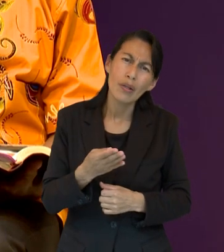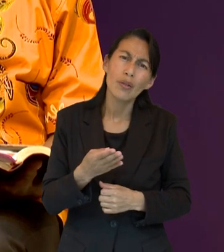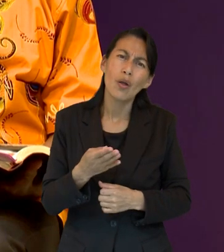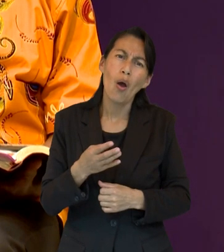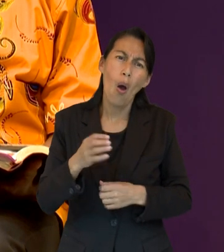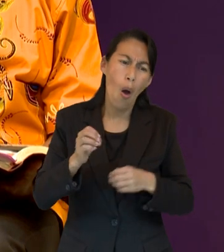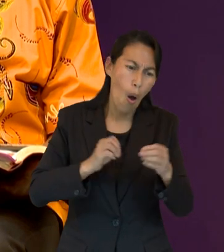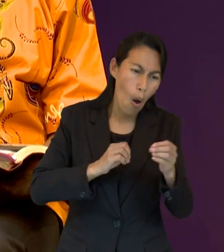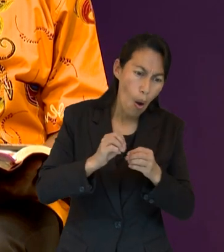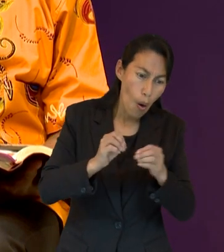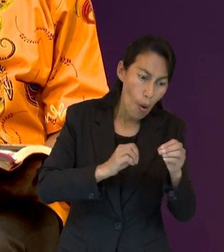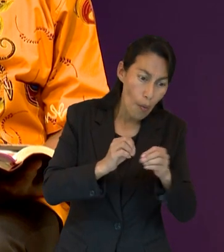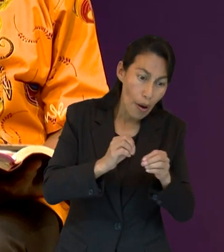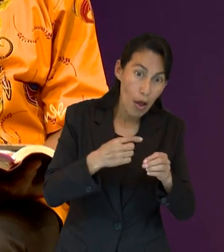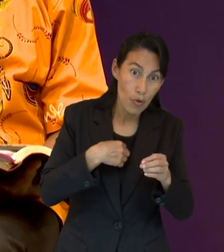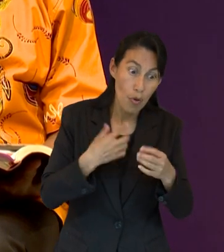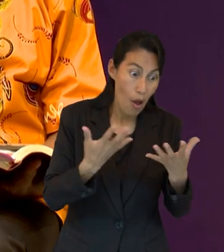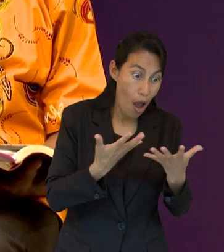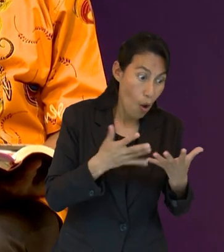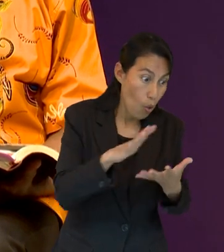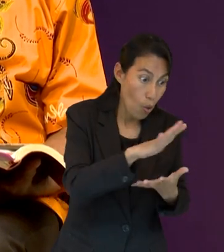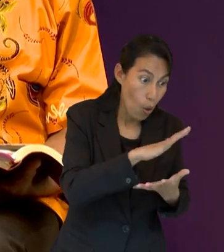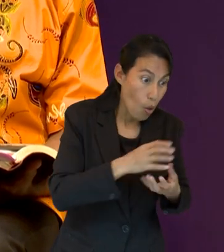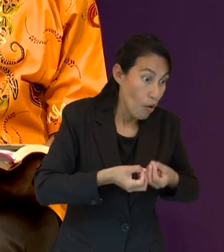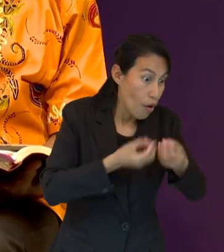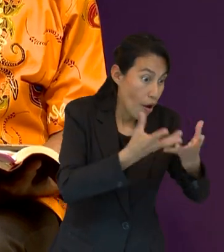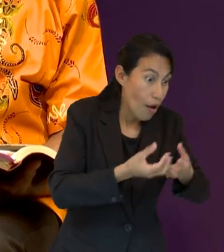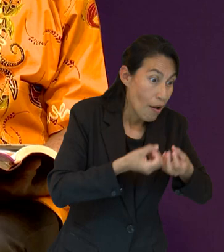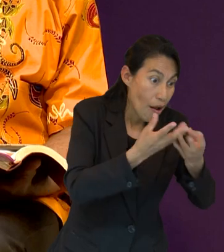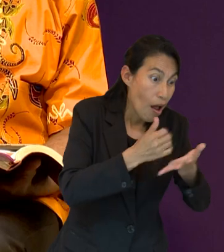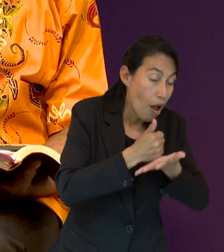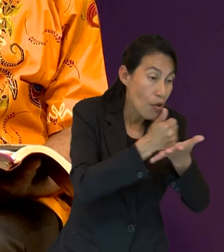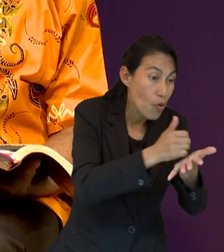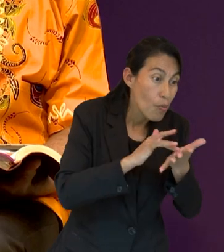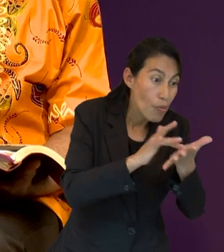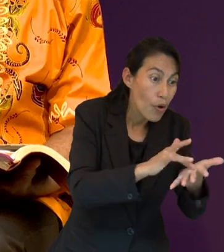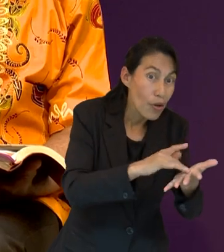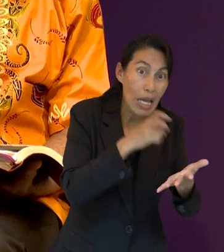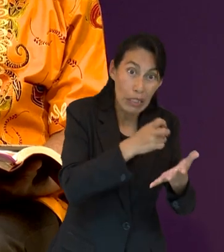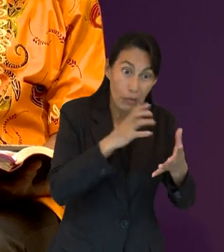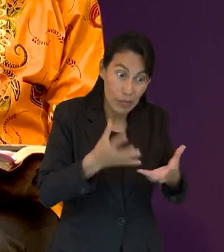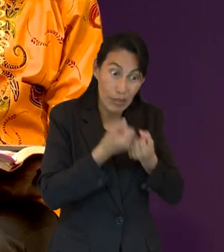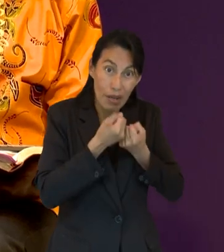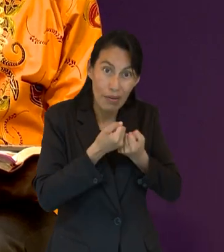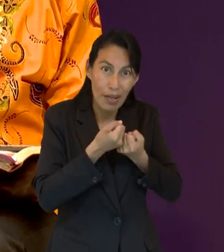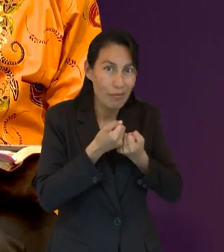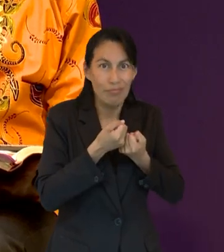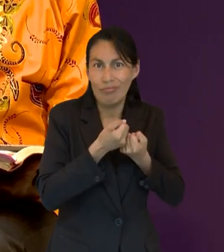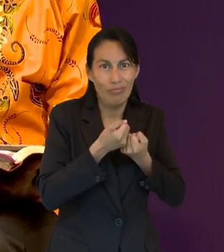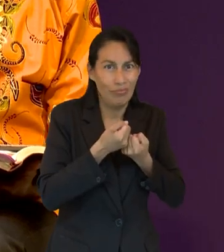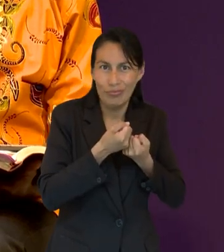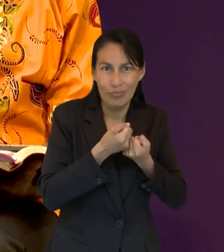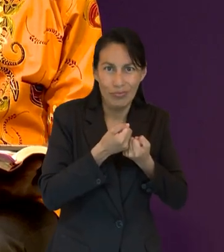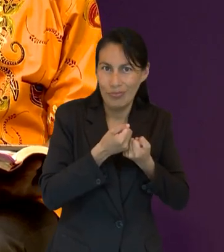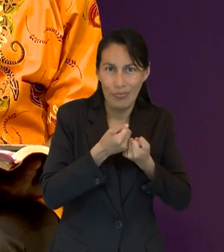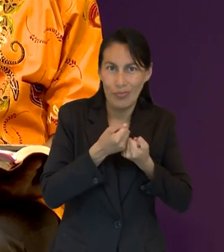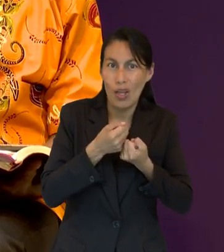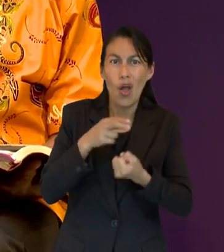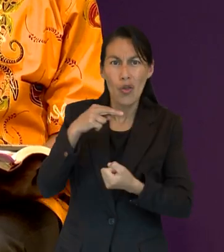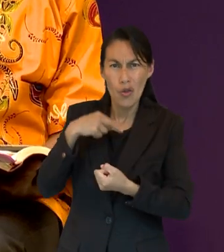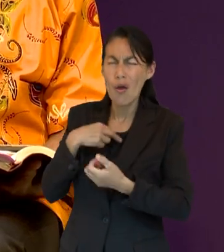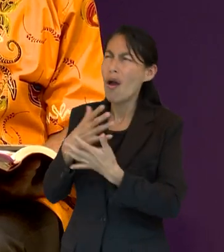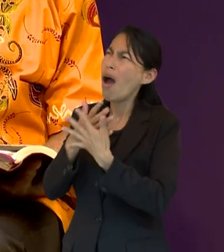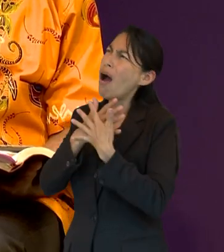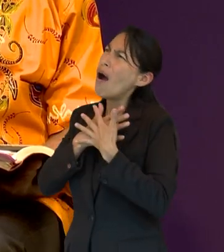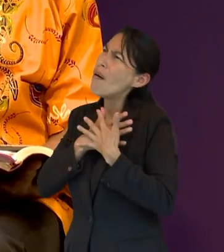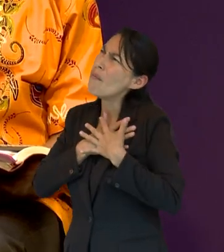bueno las obras como sabemos no es para que seamos salvos sino es el resultado de nuestra salvación o